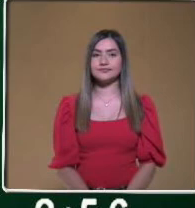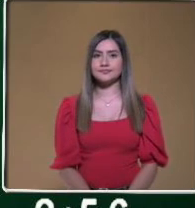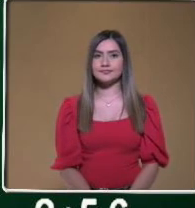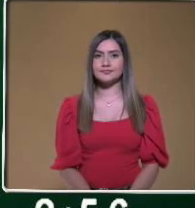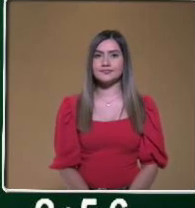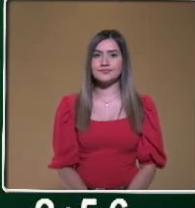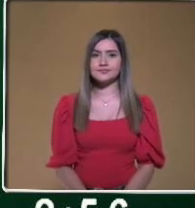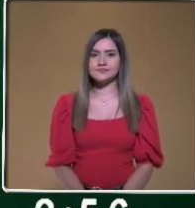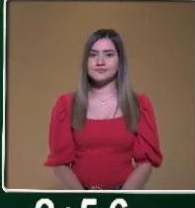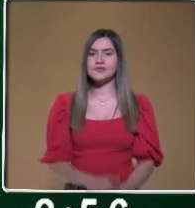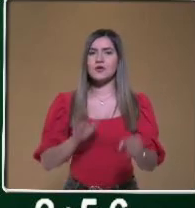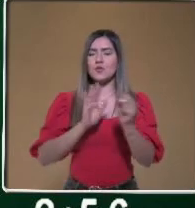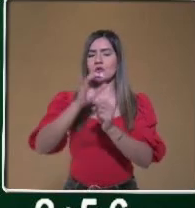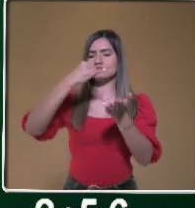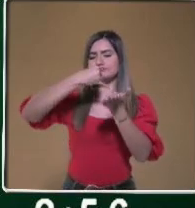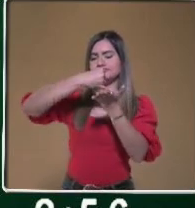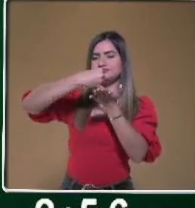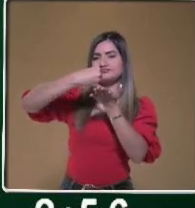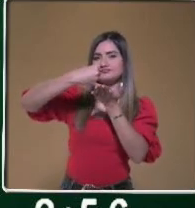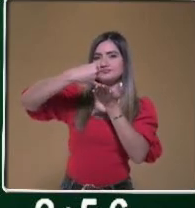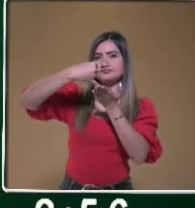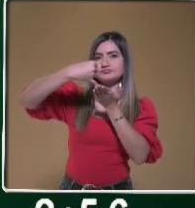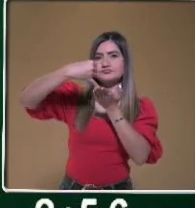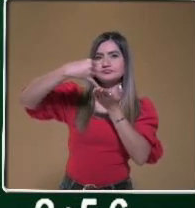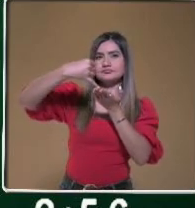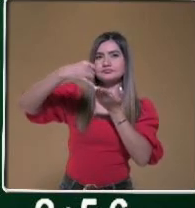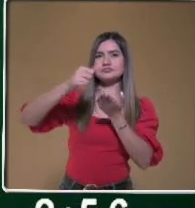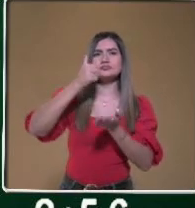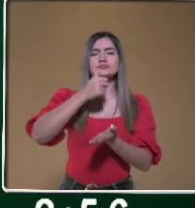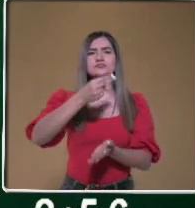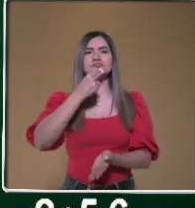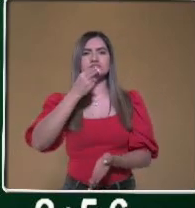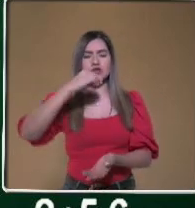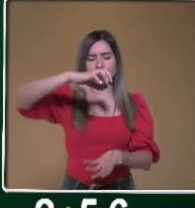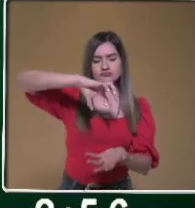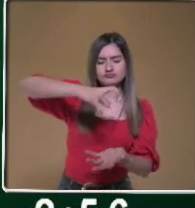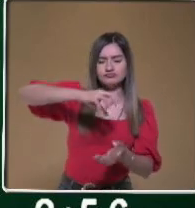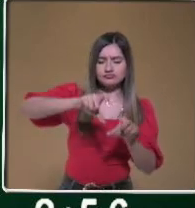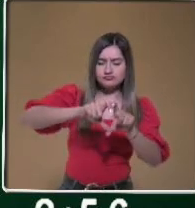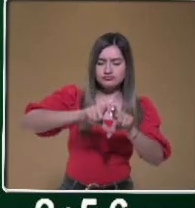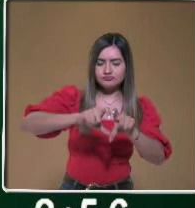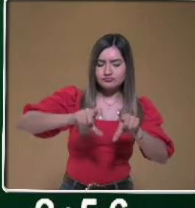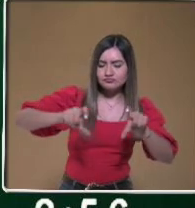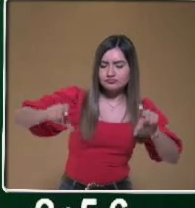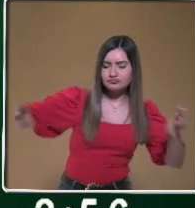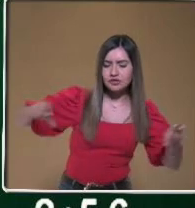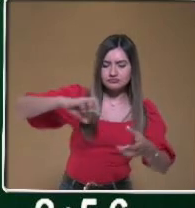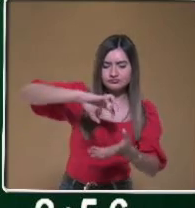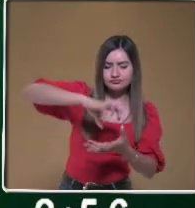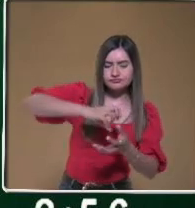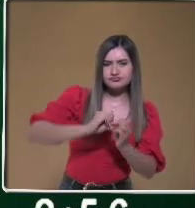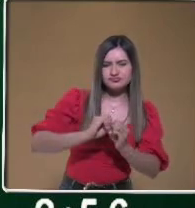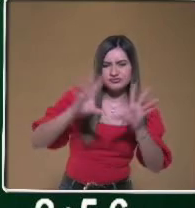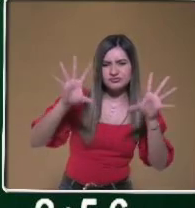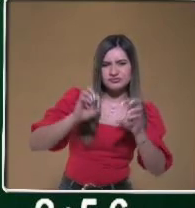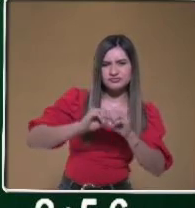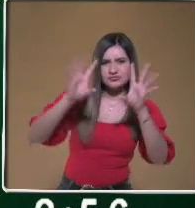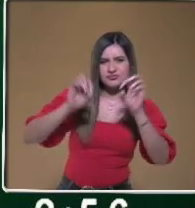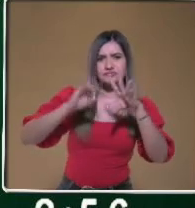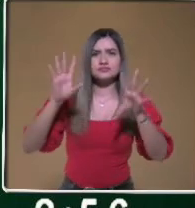Tipo de agricultura que se practica utilizando sistema de riesgo, perdón, de riego y maquinaria.